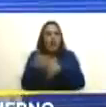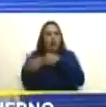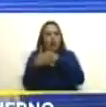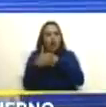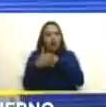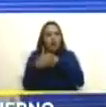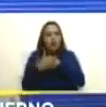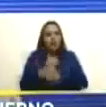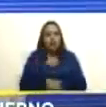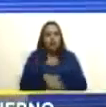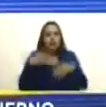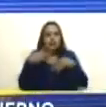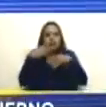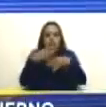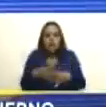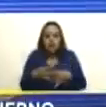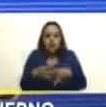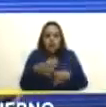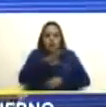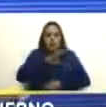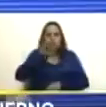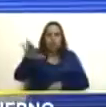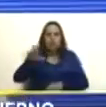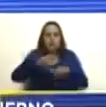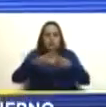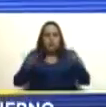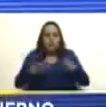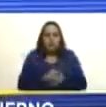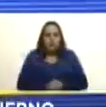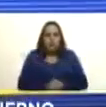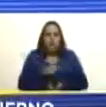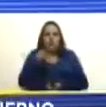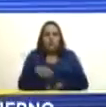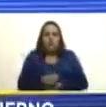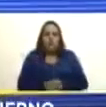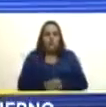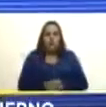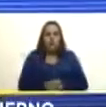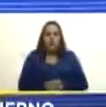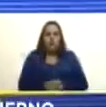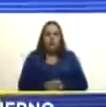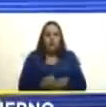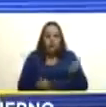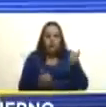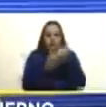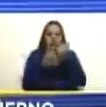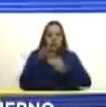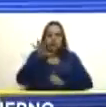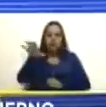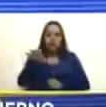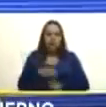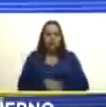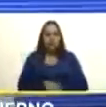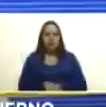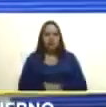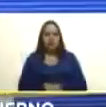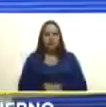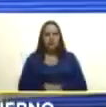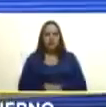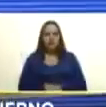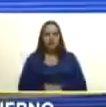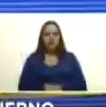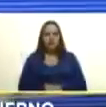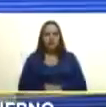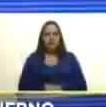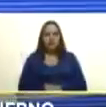intereses de la soberanía de la paz y de la existencia de la república por eso